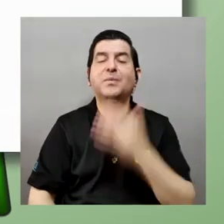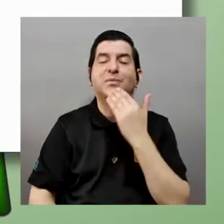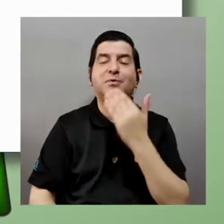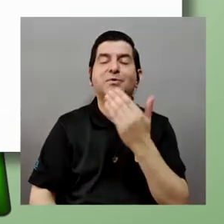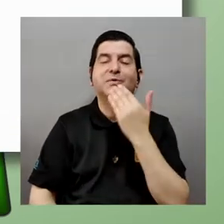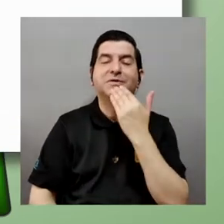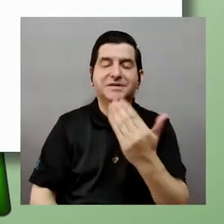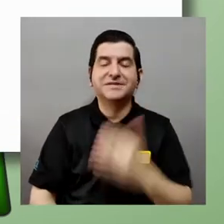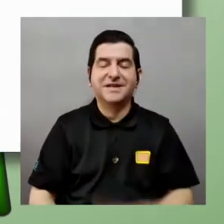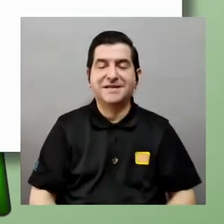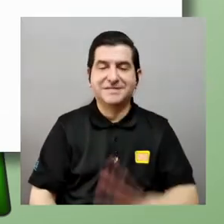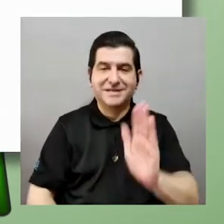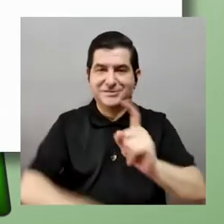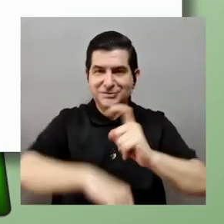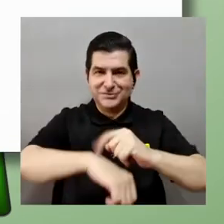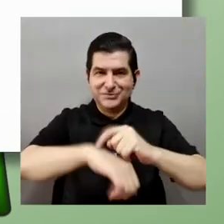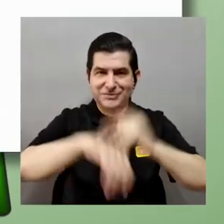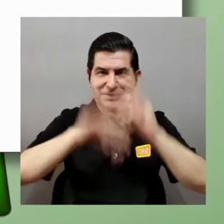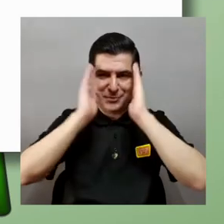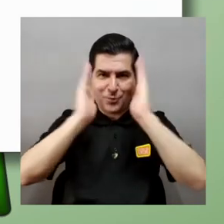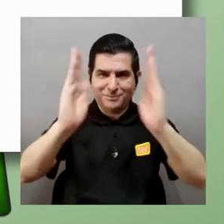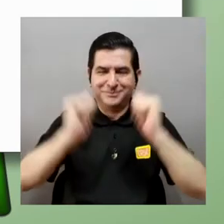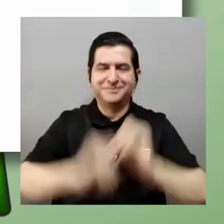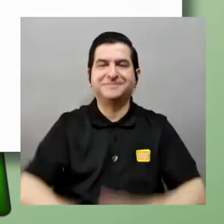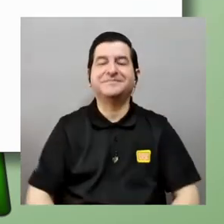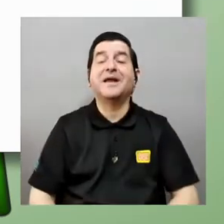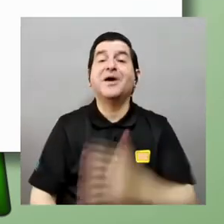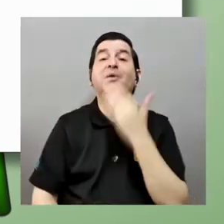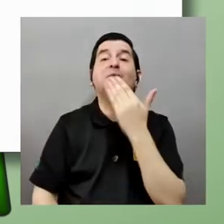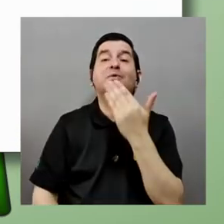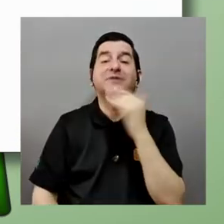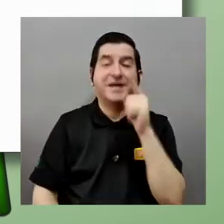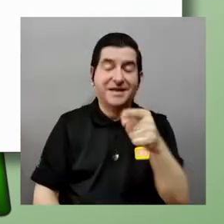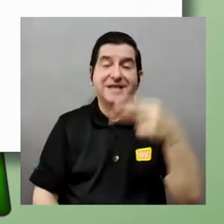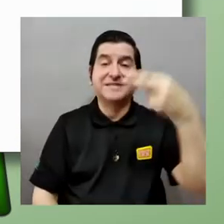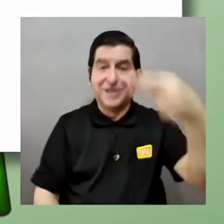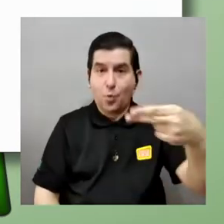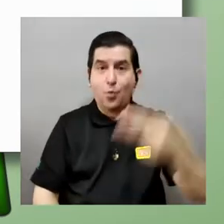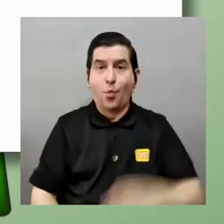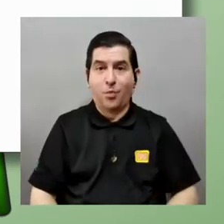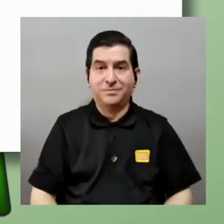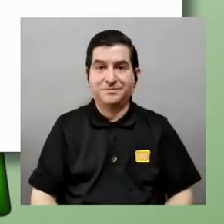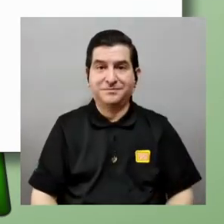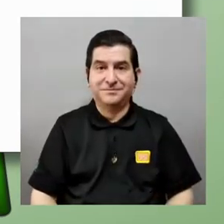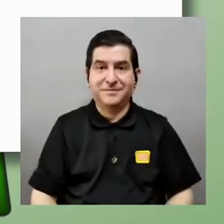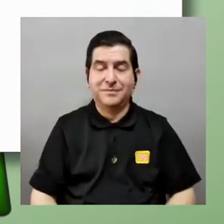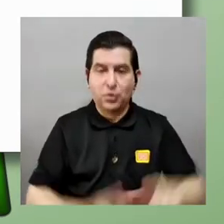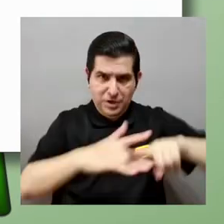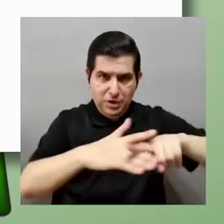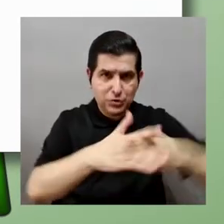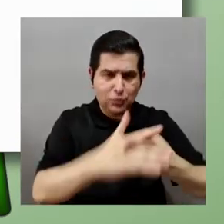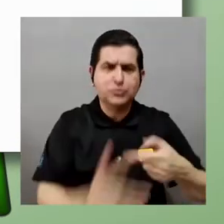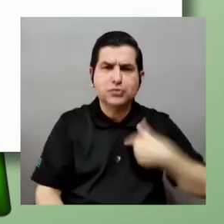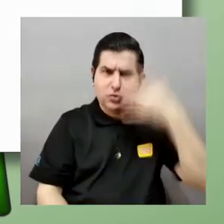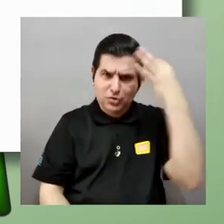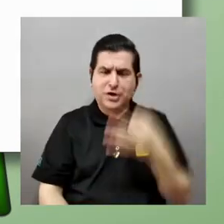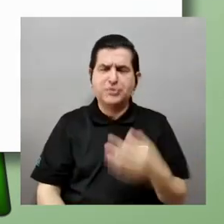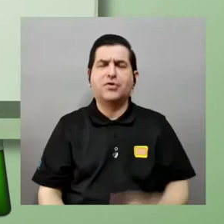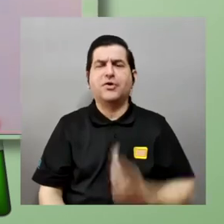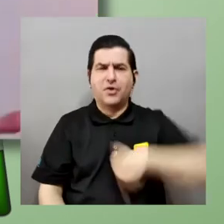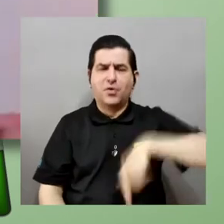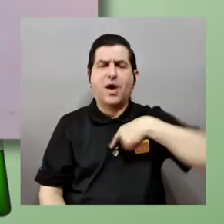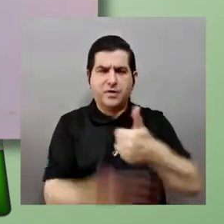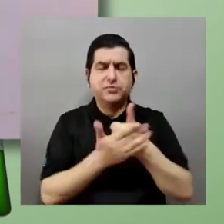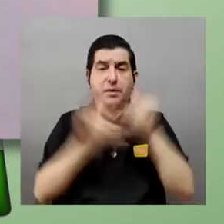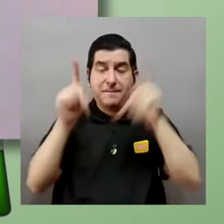y les agradezco verdad el rato por escucharnos muchas gracias a usted Hugo por esta introducción que yo creo